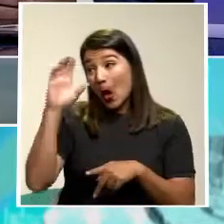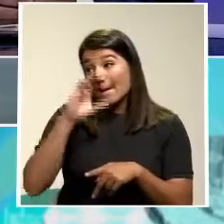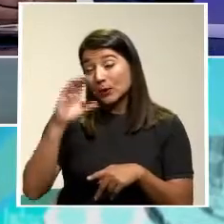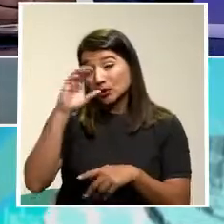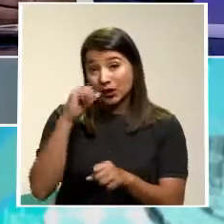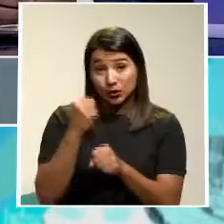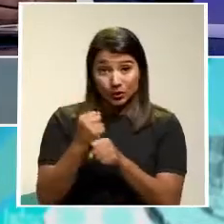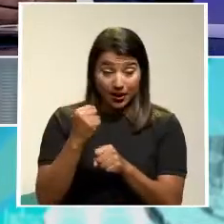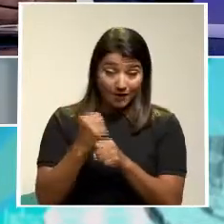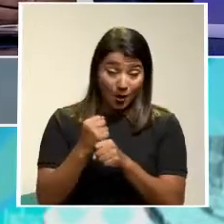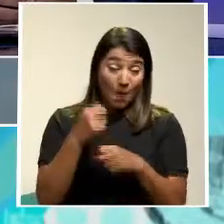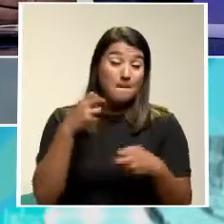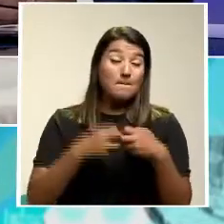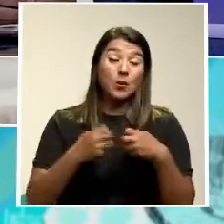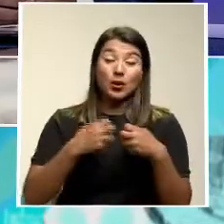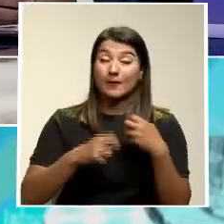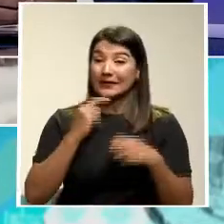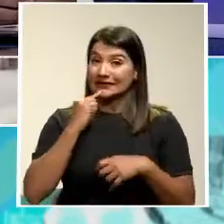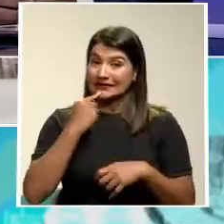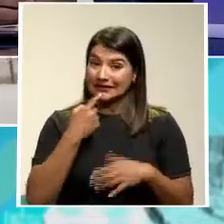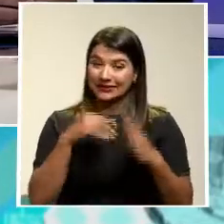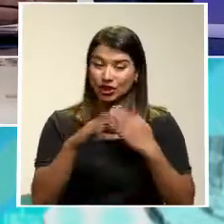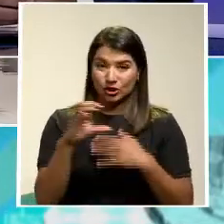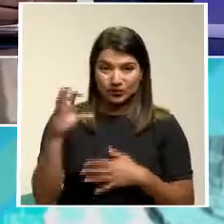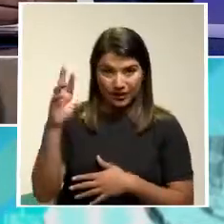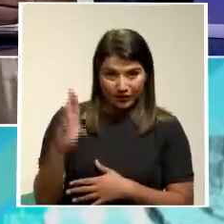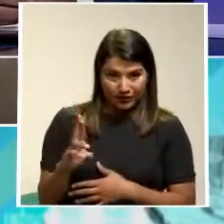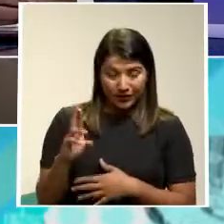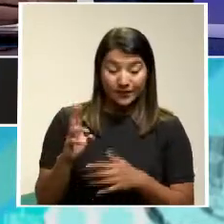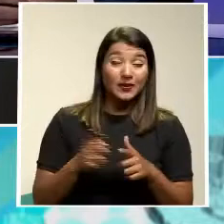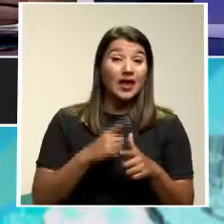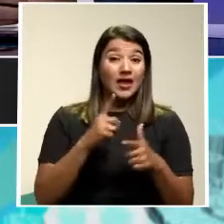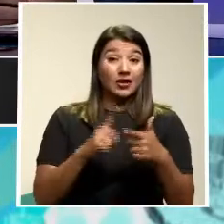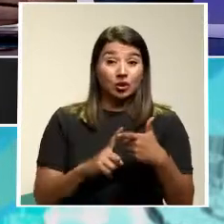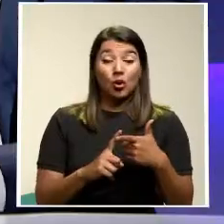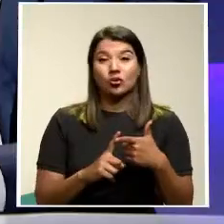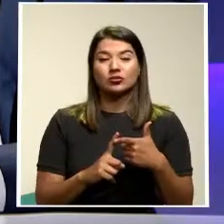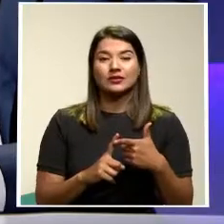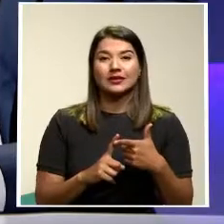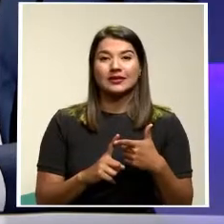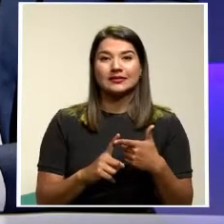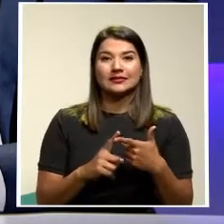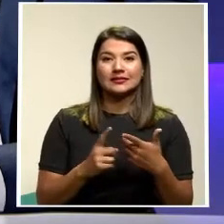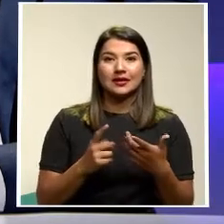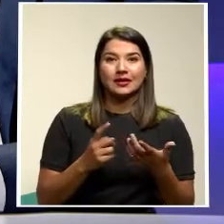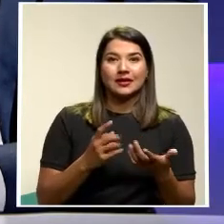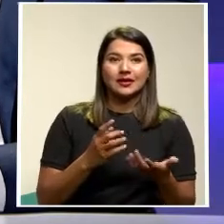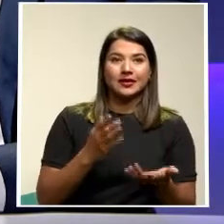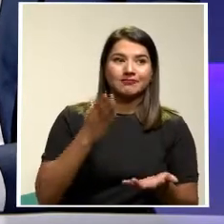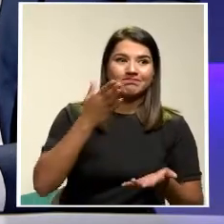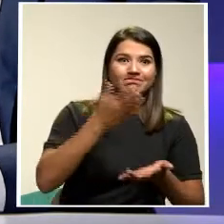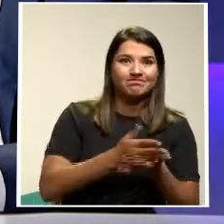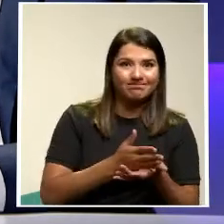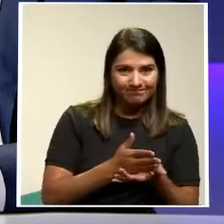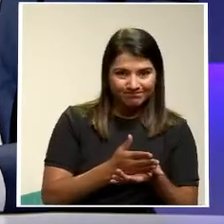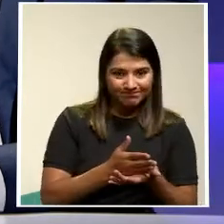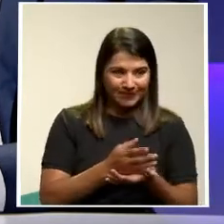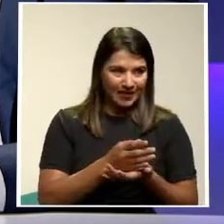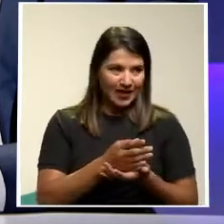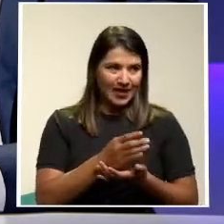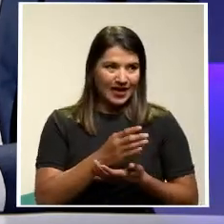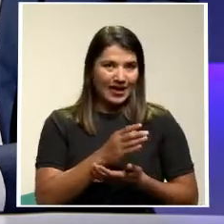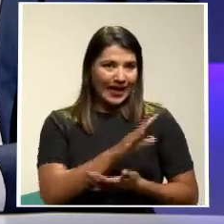Es un problema Gravísimo En el país Entonces Cortar una fuente De empleo No es No es razonable